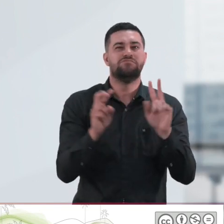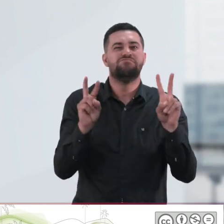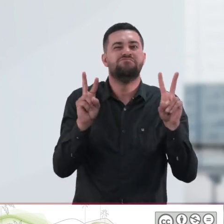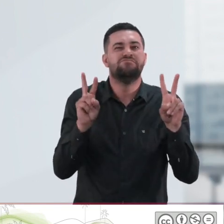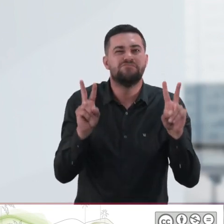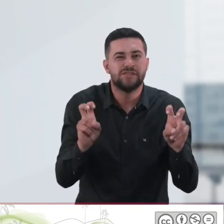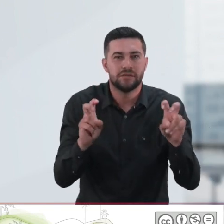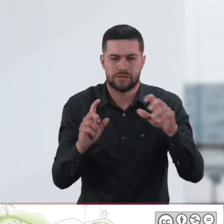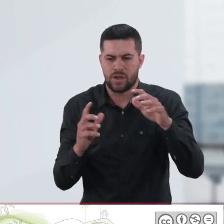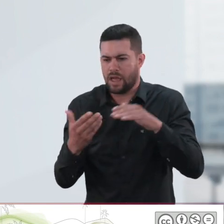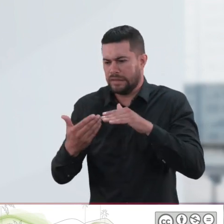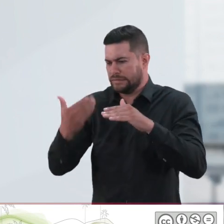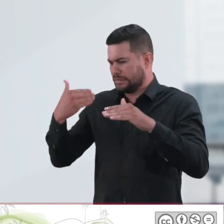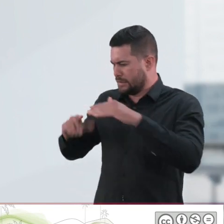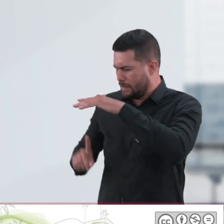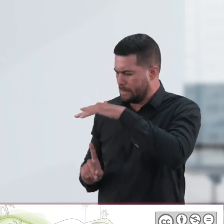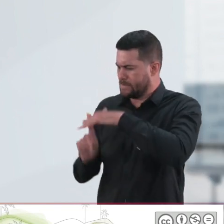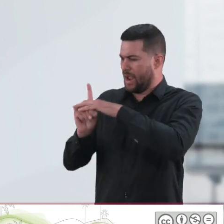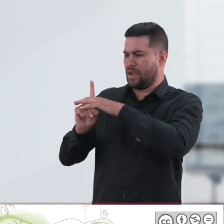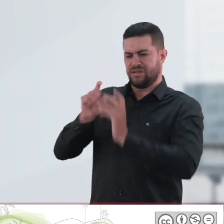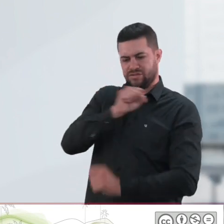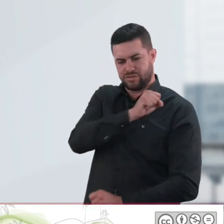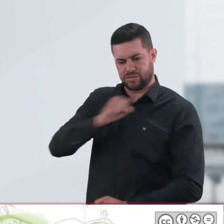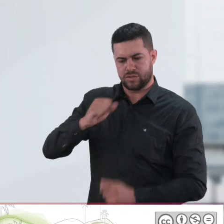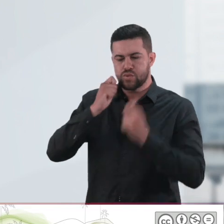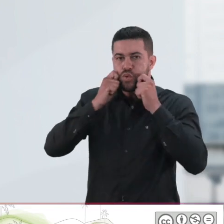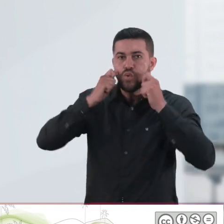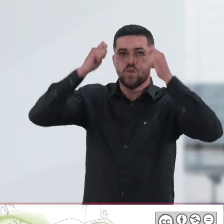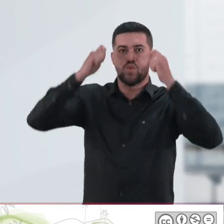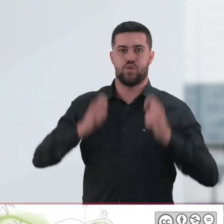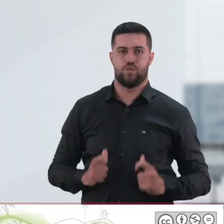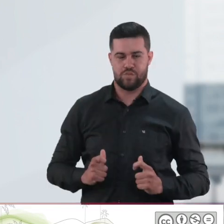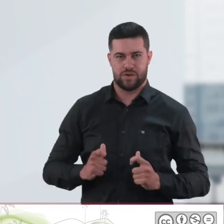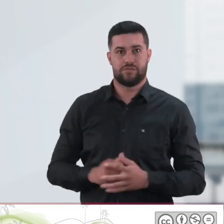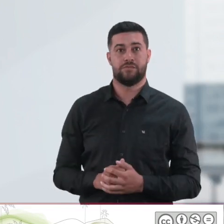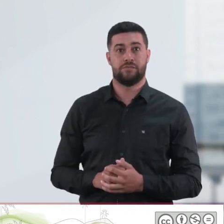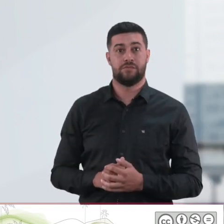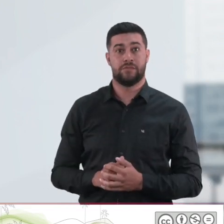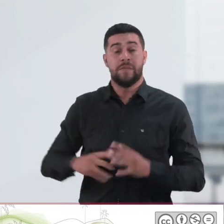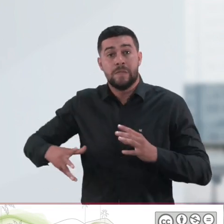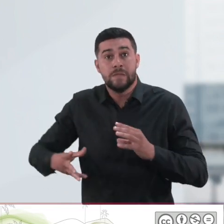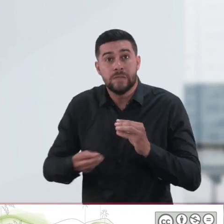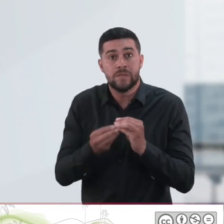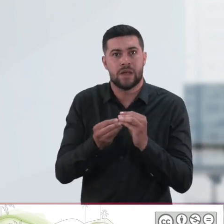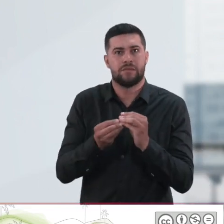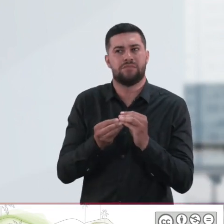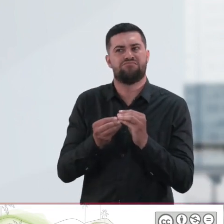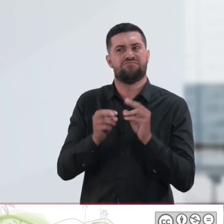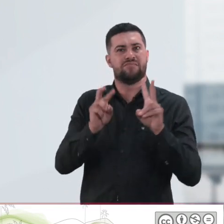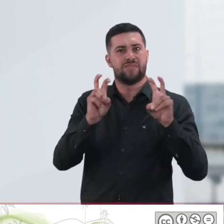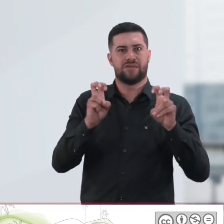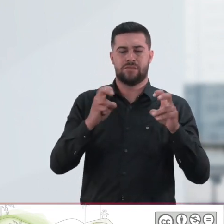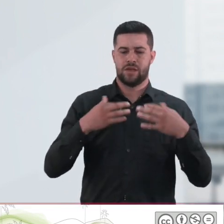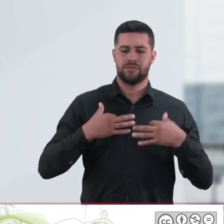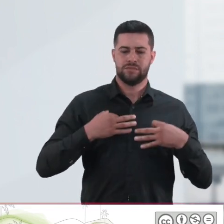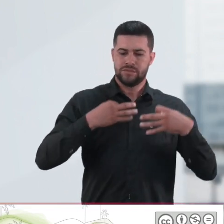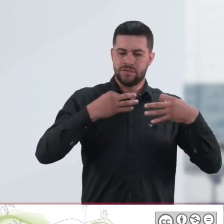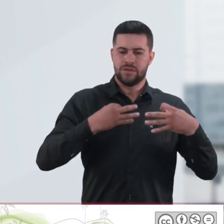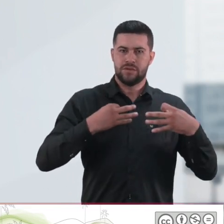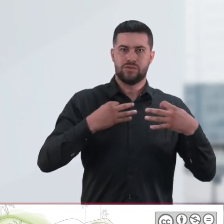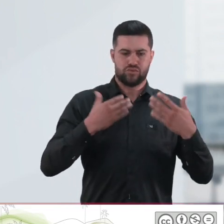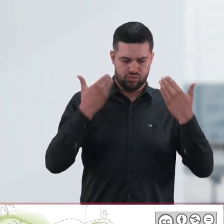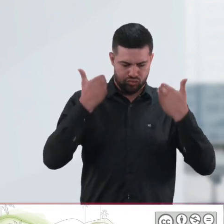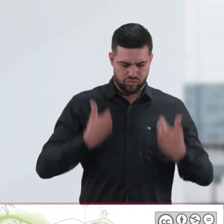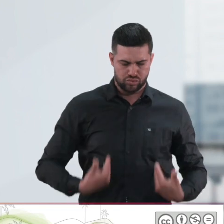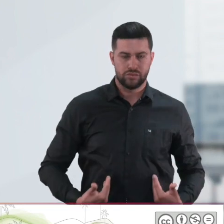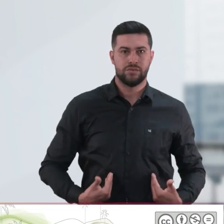lo que tiene que ver con el surgimiento de los derechos humanos y en relación con la